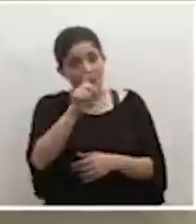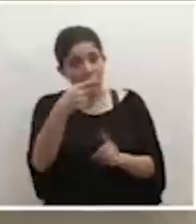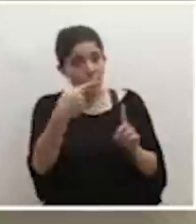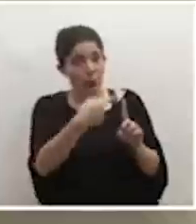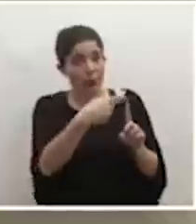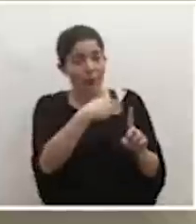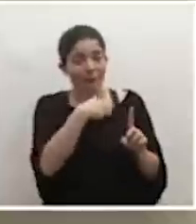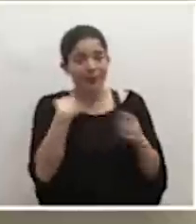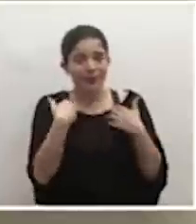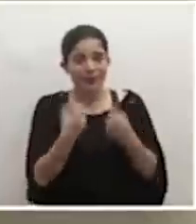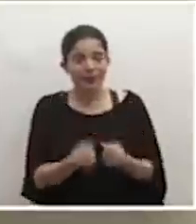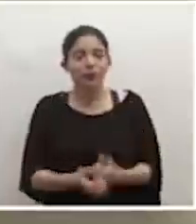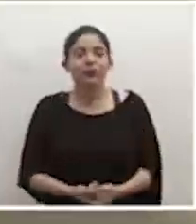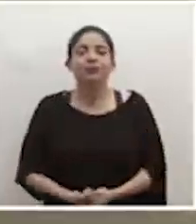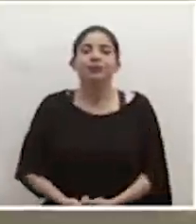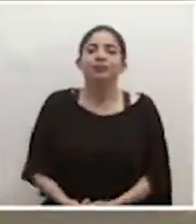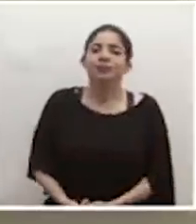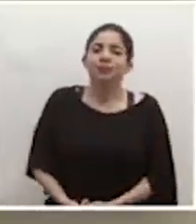nuestro Ministro de Salud.